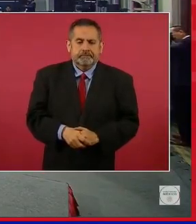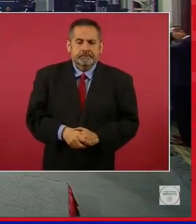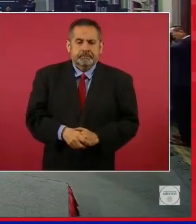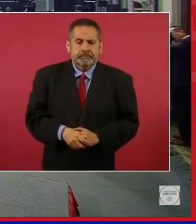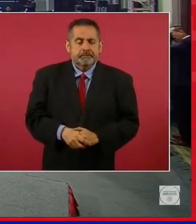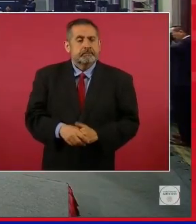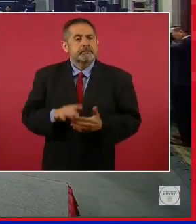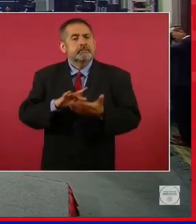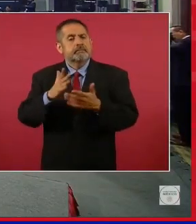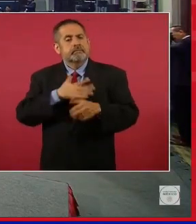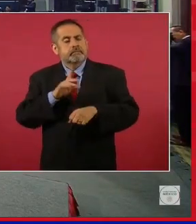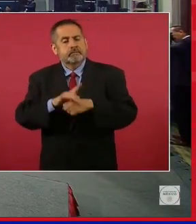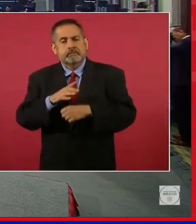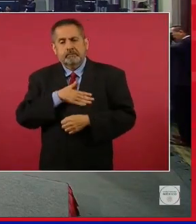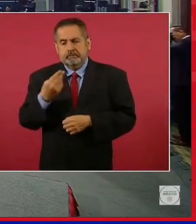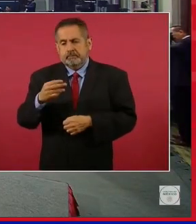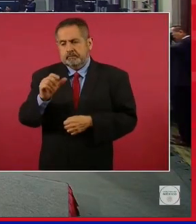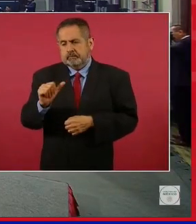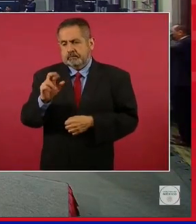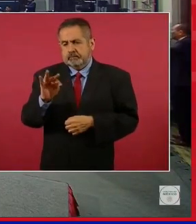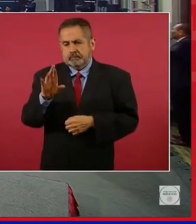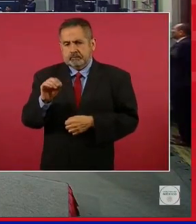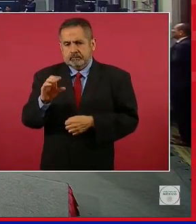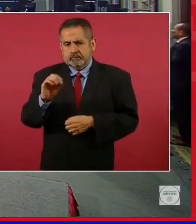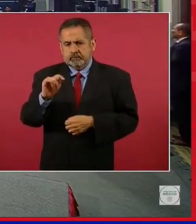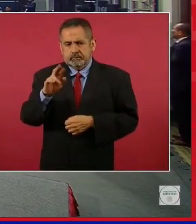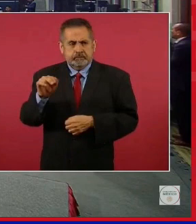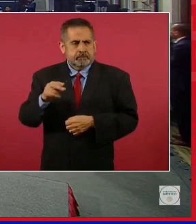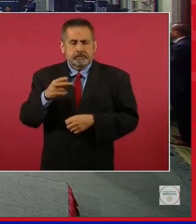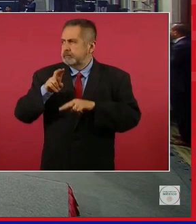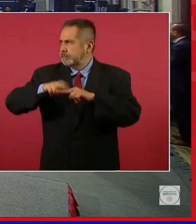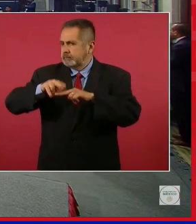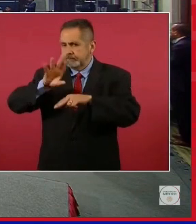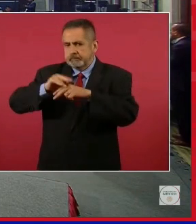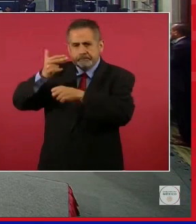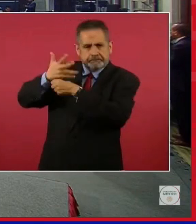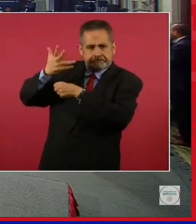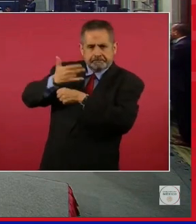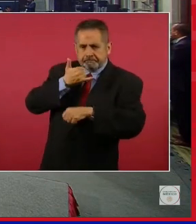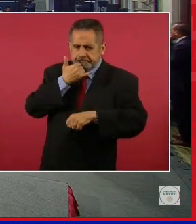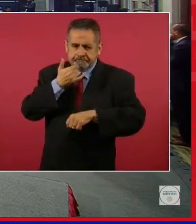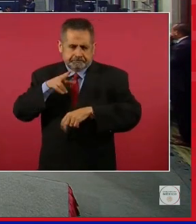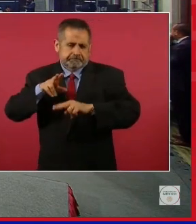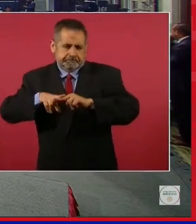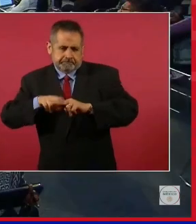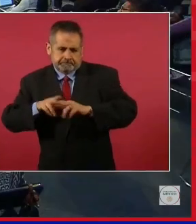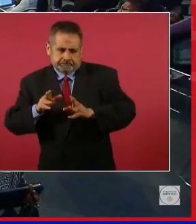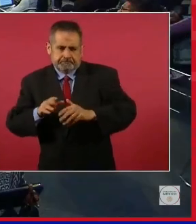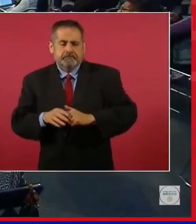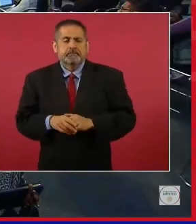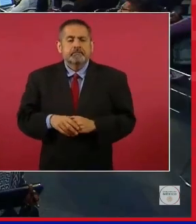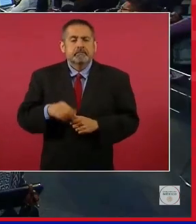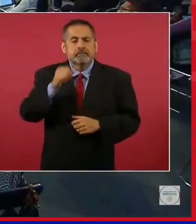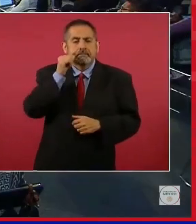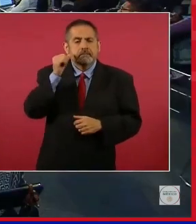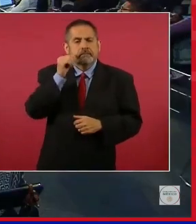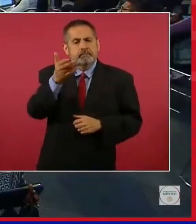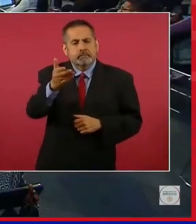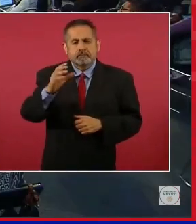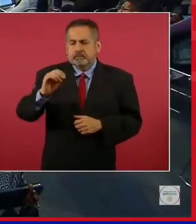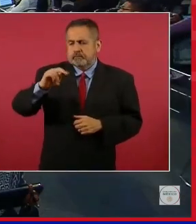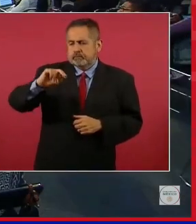Gracias, buenos días. Arturo Contreras, de Piedepágina. Me voy a sentar para no estorbarle a las cámaras. Señor presidente, ayer tocaba el tema de Conagua,